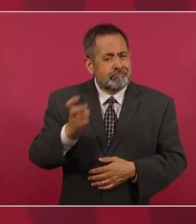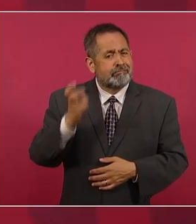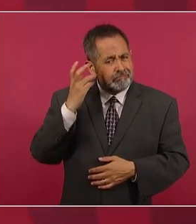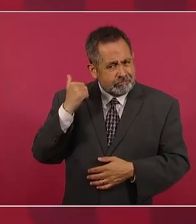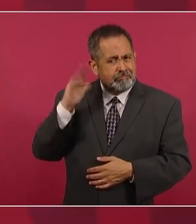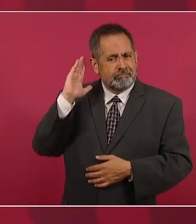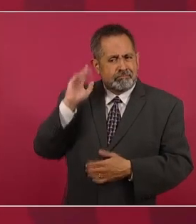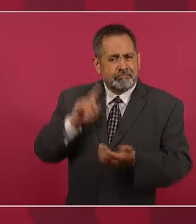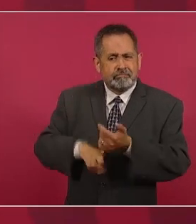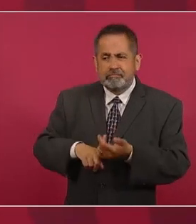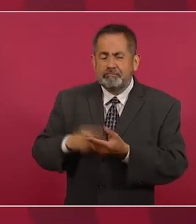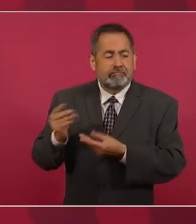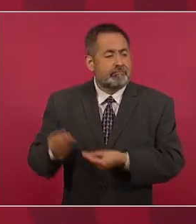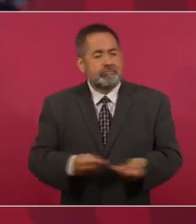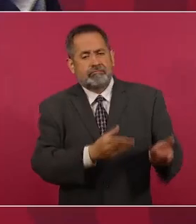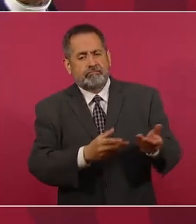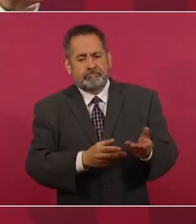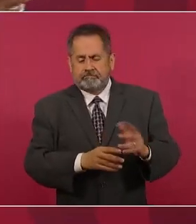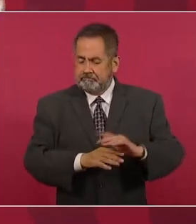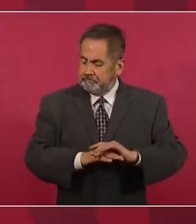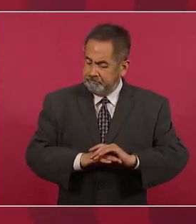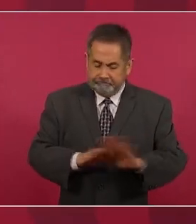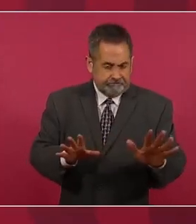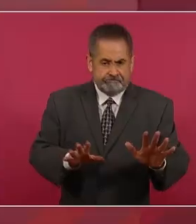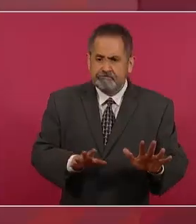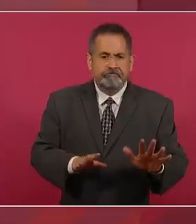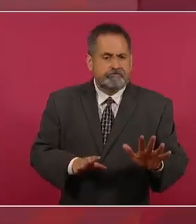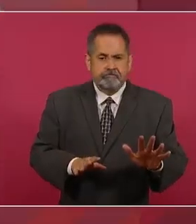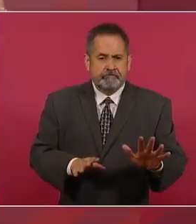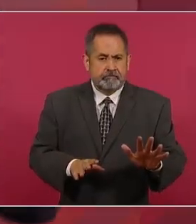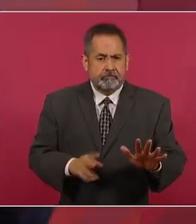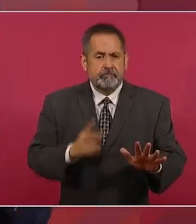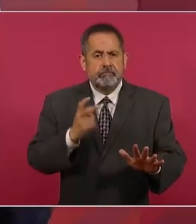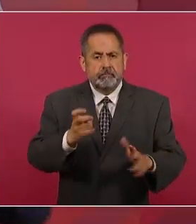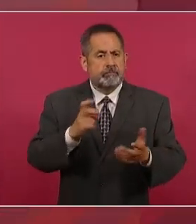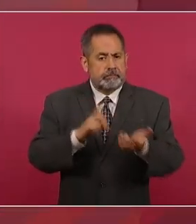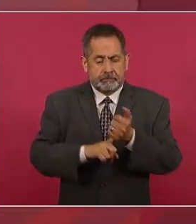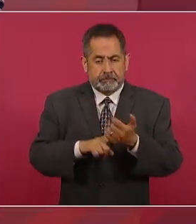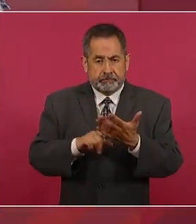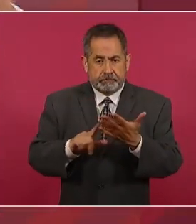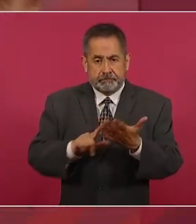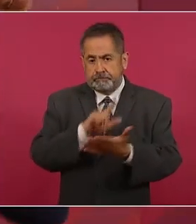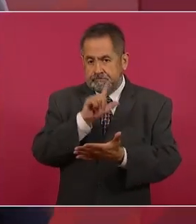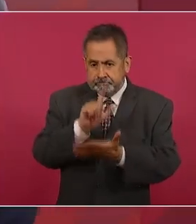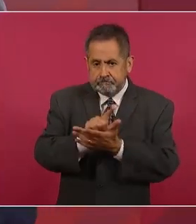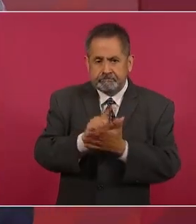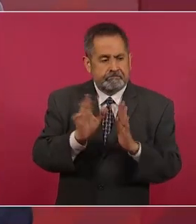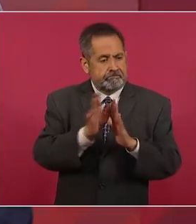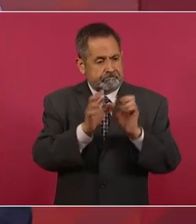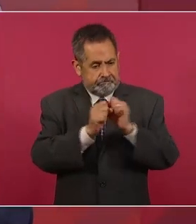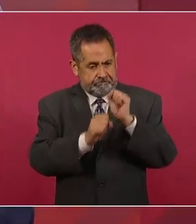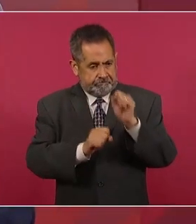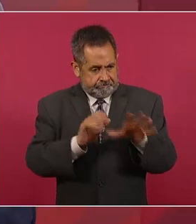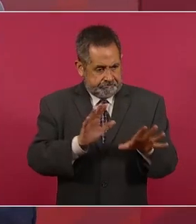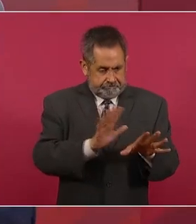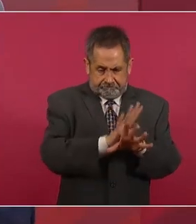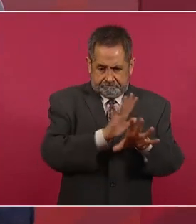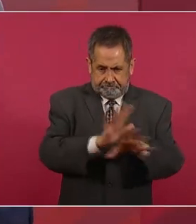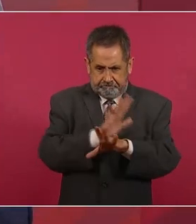y por eso todas las leyes, las reformas constitucionales